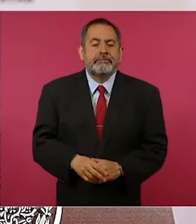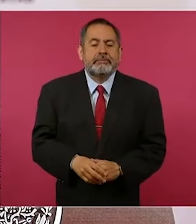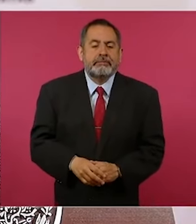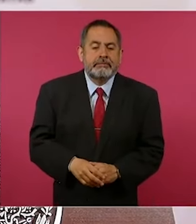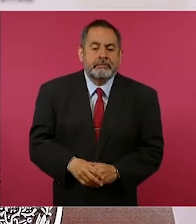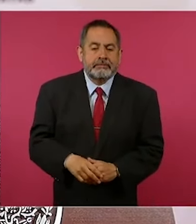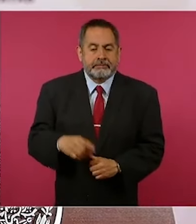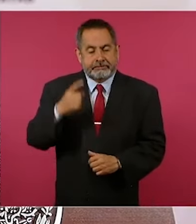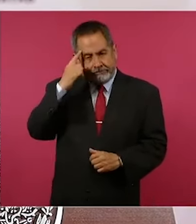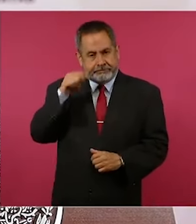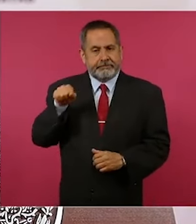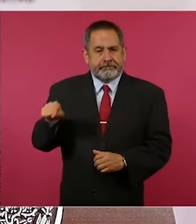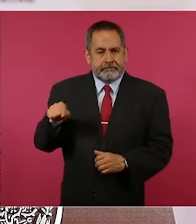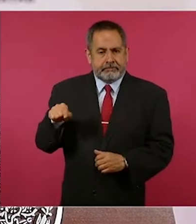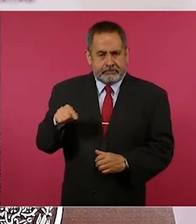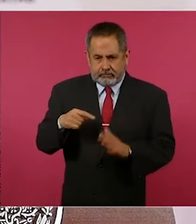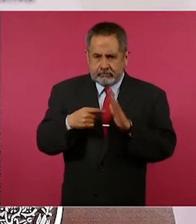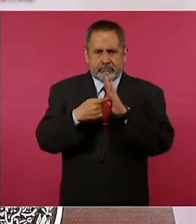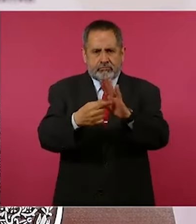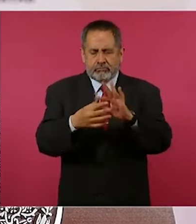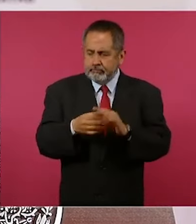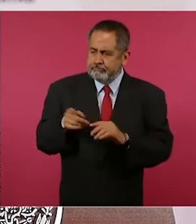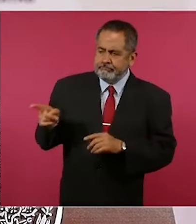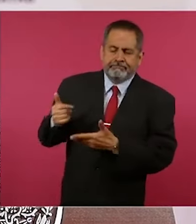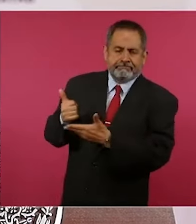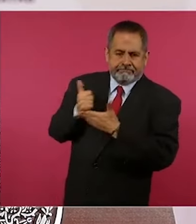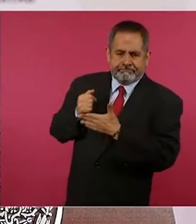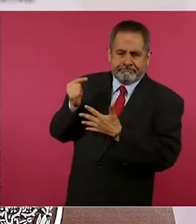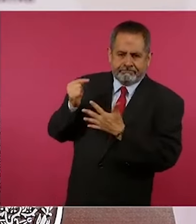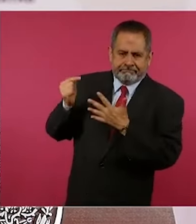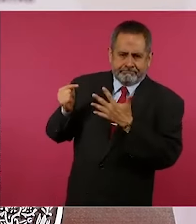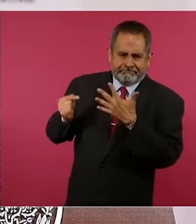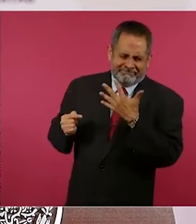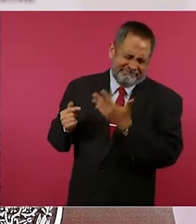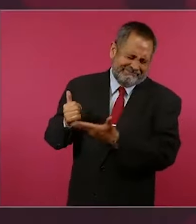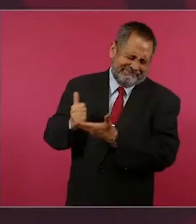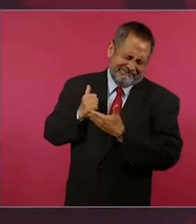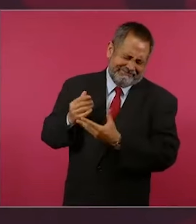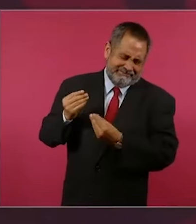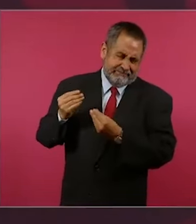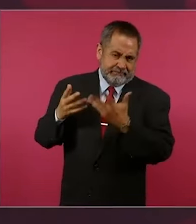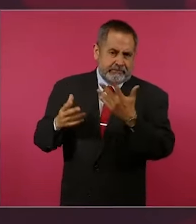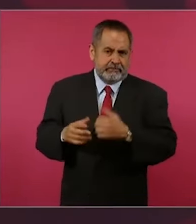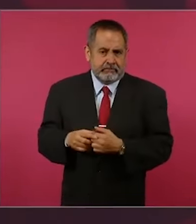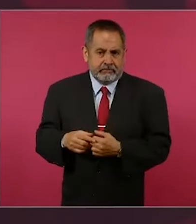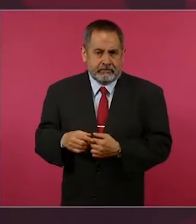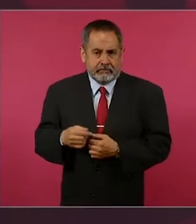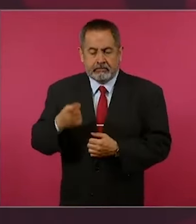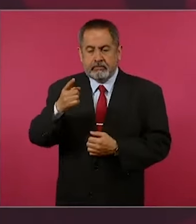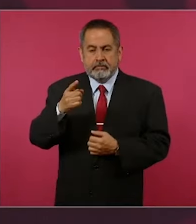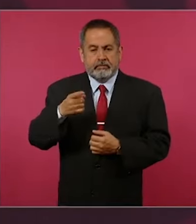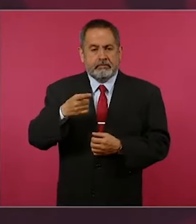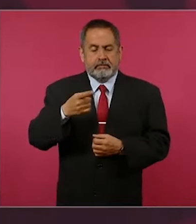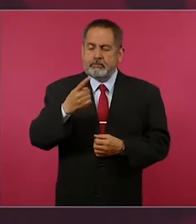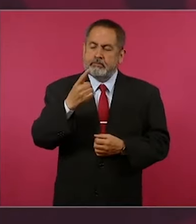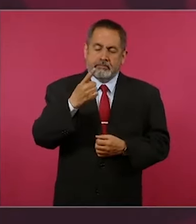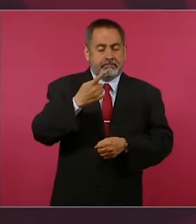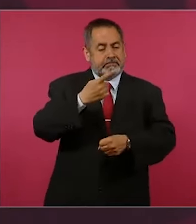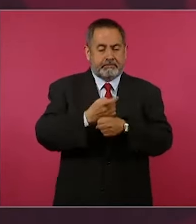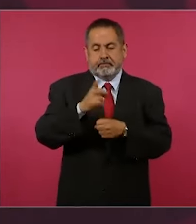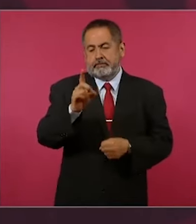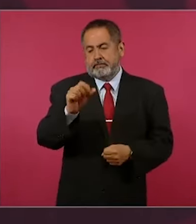para que yo les diga en qué me ayuda, qué me ha ayudado mucho. No es primera dama, nunca sí,